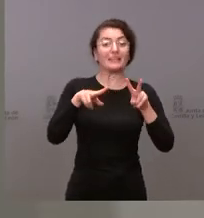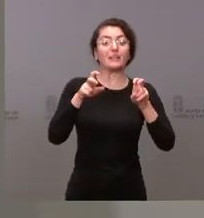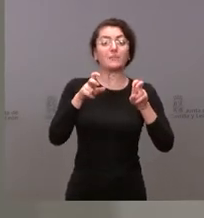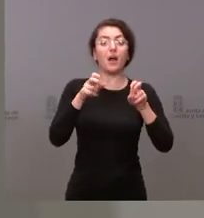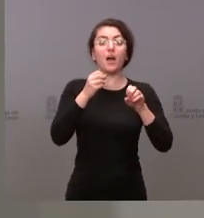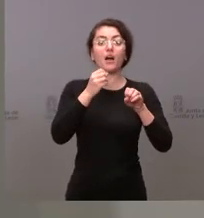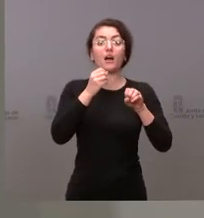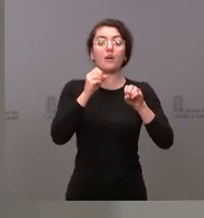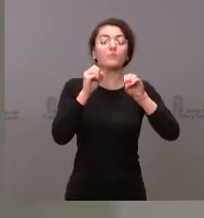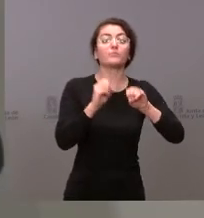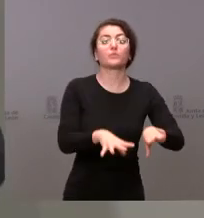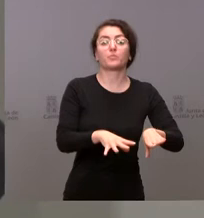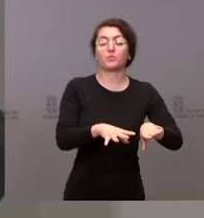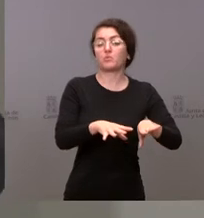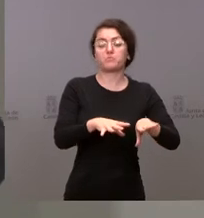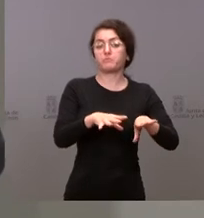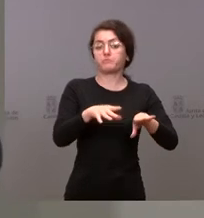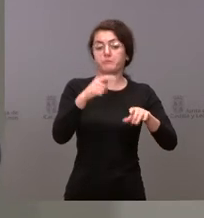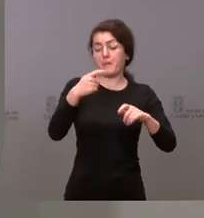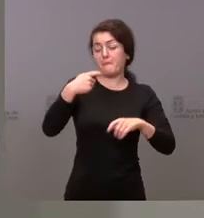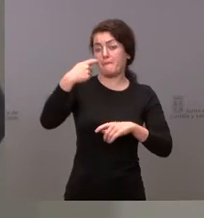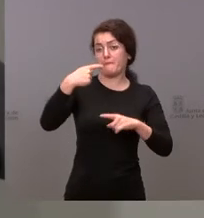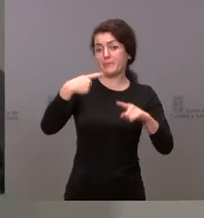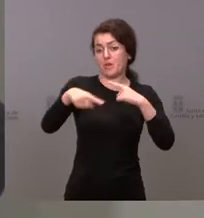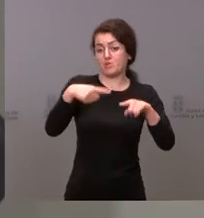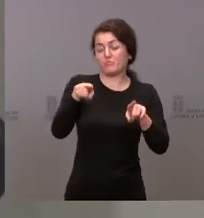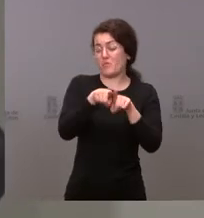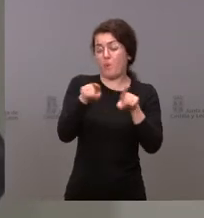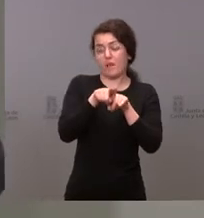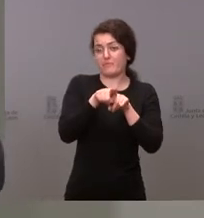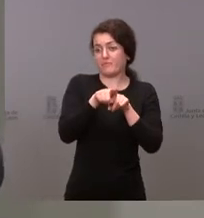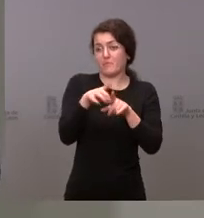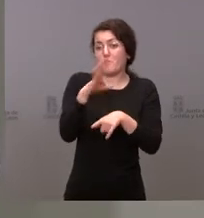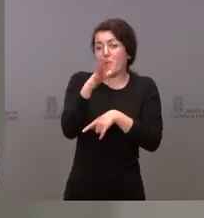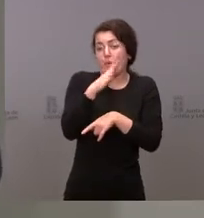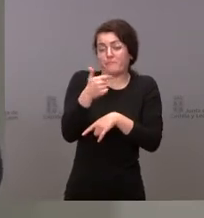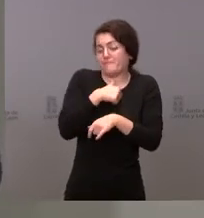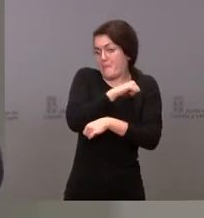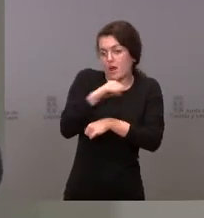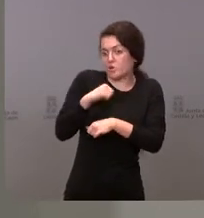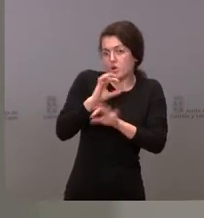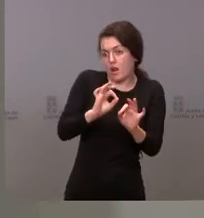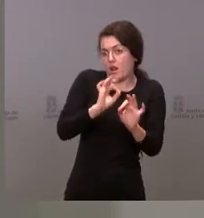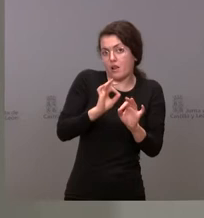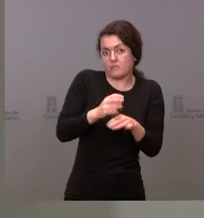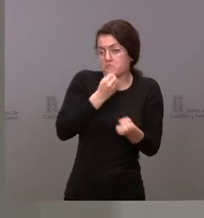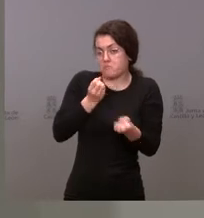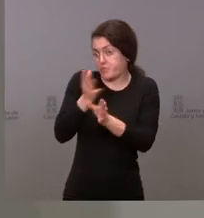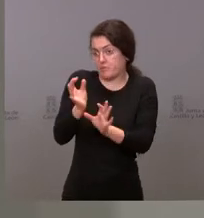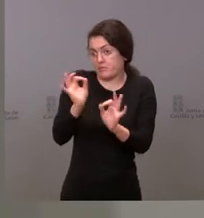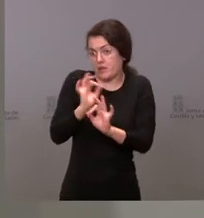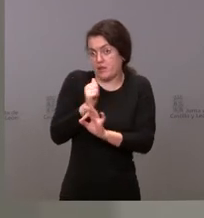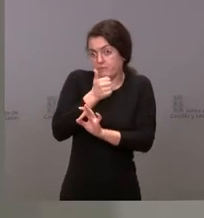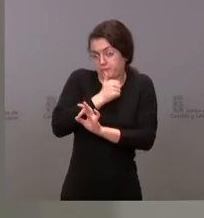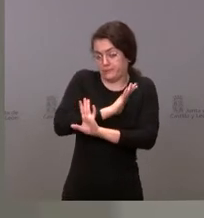Joaquín son motivos estrictamente personales y se comprenderá que no los traslade públicamente pero son motivos personales así que he de